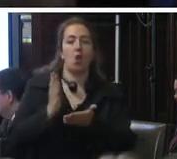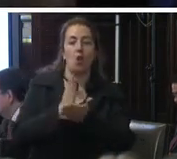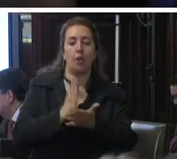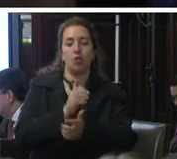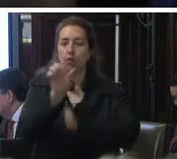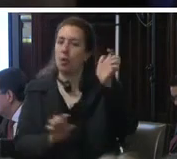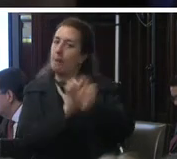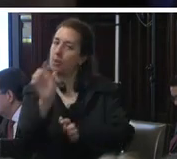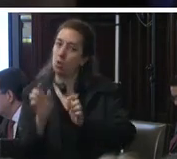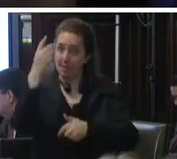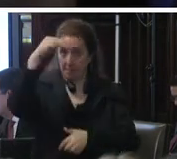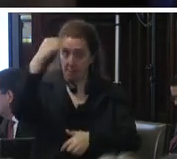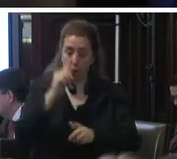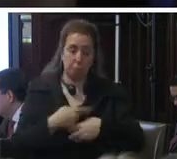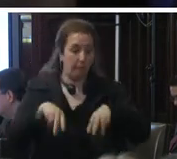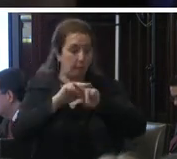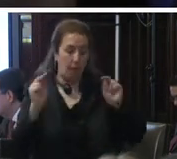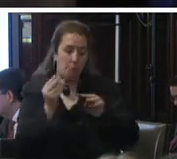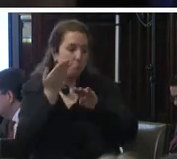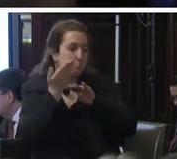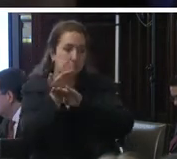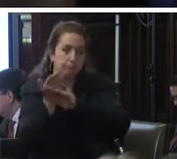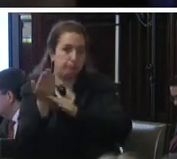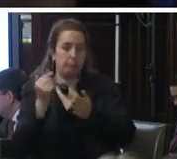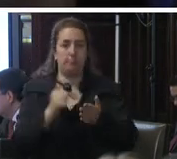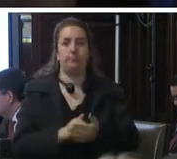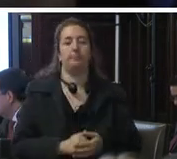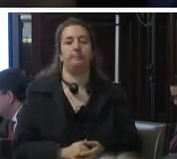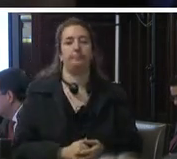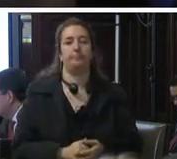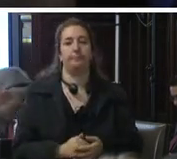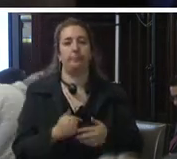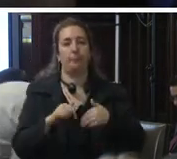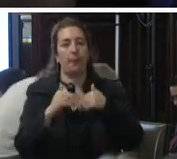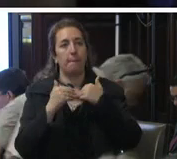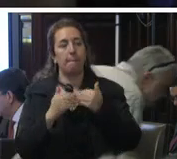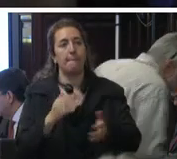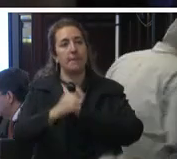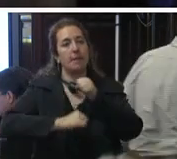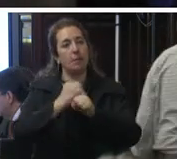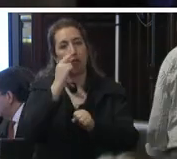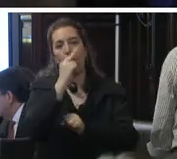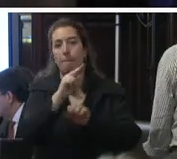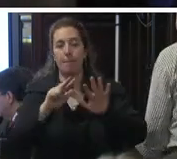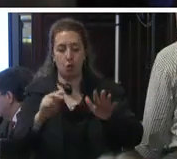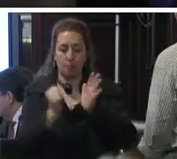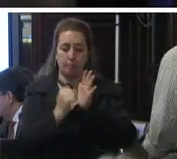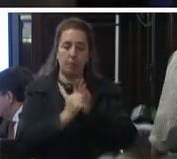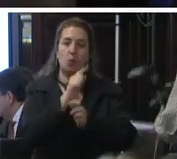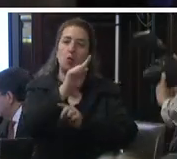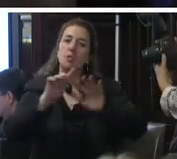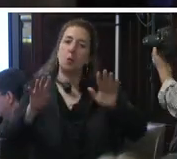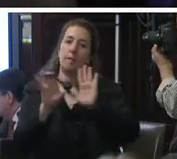y concluiremos con nuestros puntos petitorios en un segundo momento a partir del año 2008 el artículo 19 de la